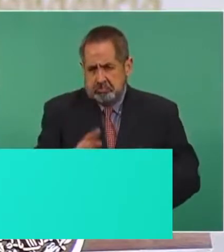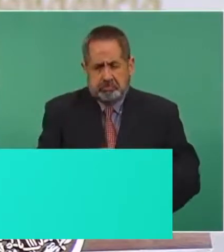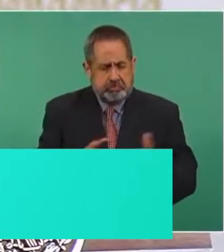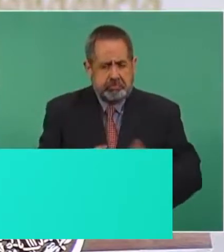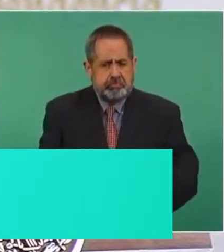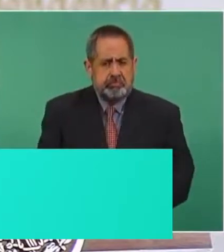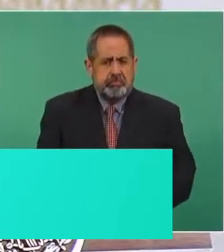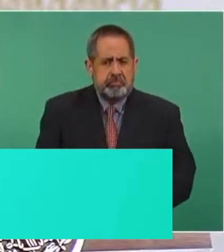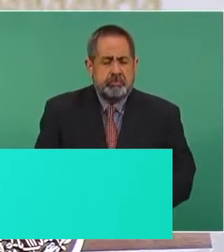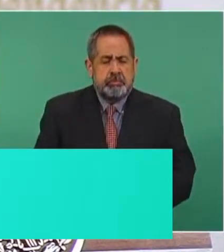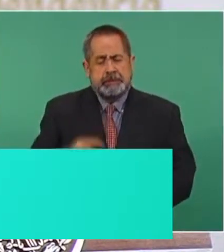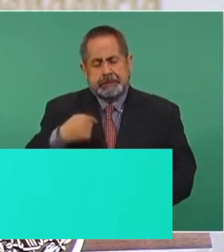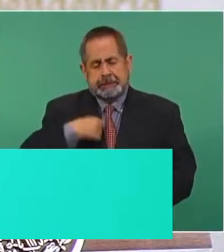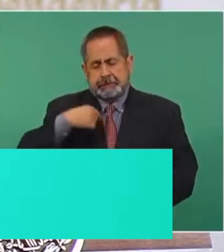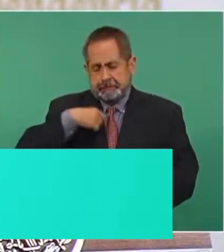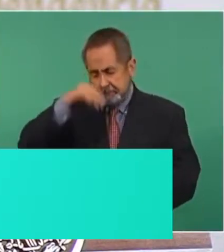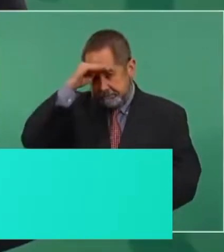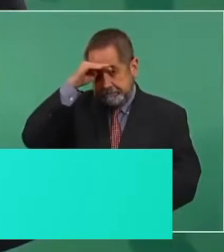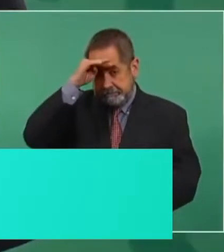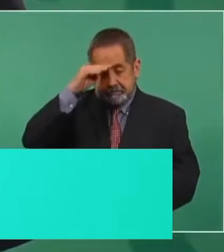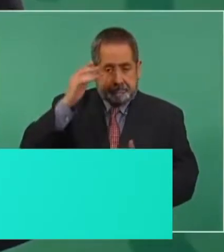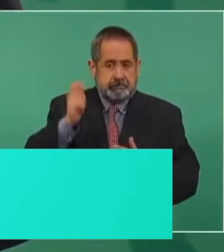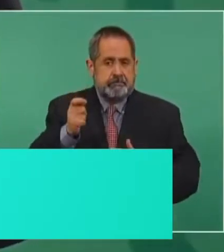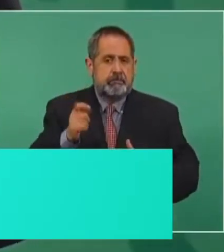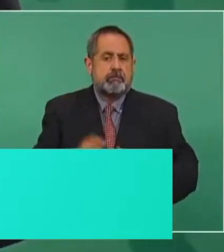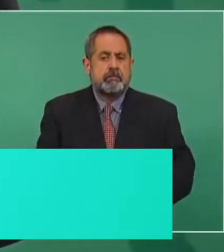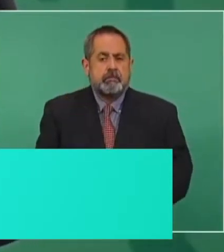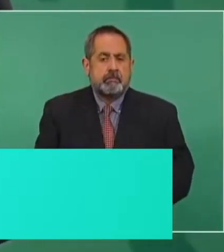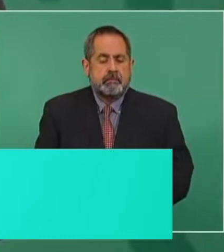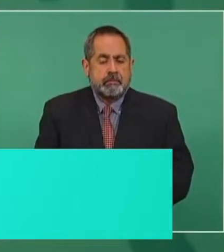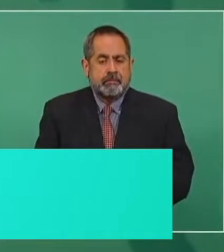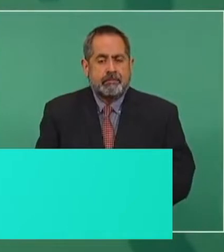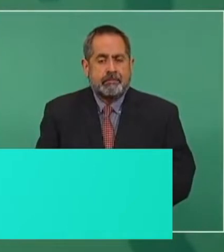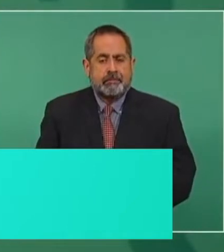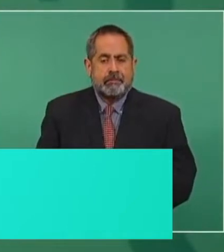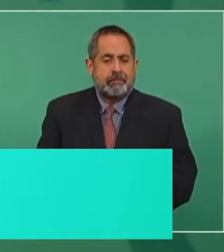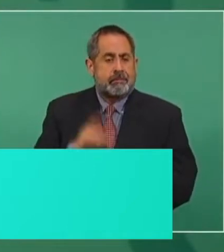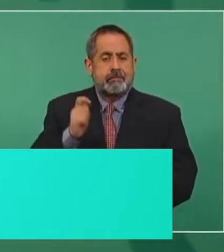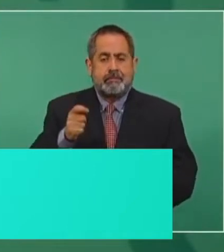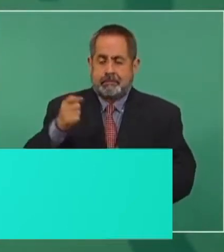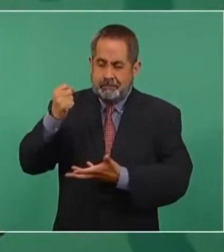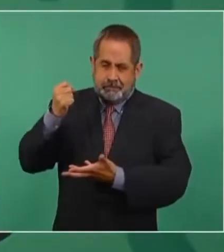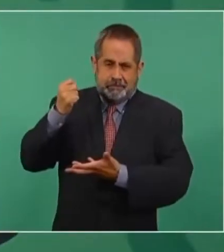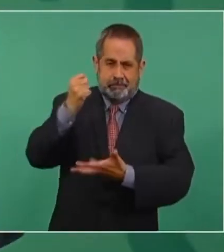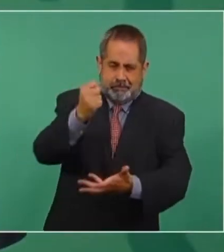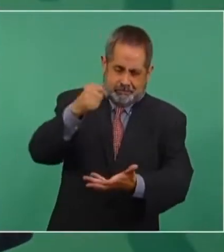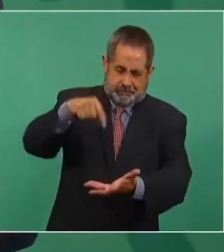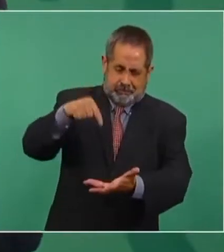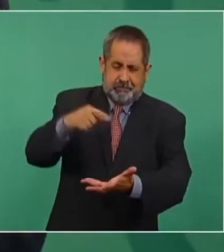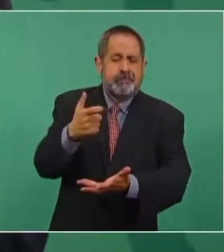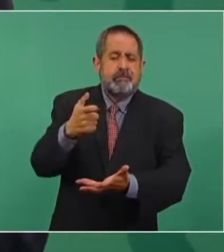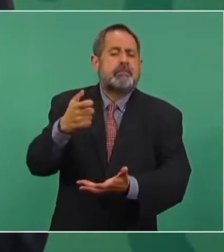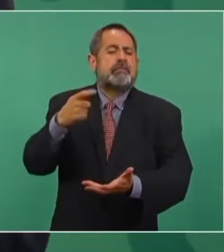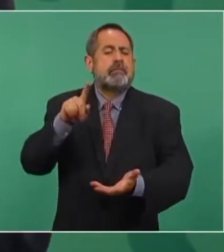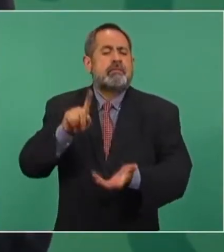Yo lo que pienso es que el presupuesto es dinero del pueblo,